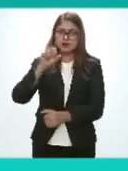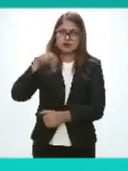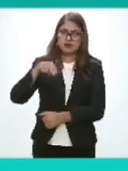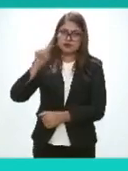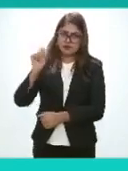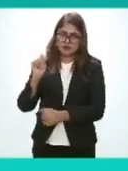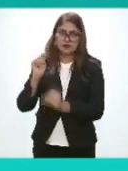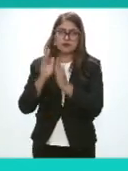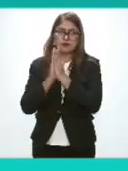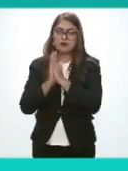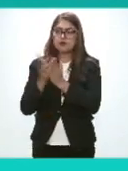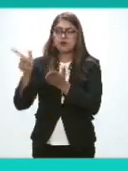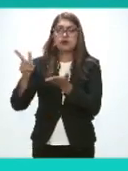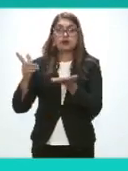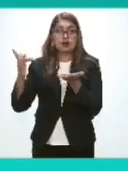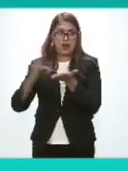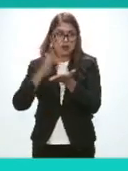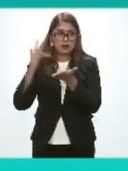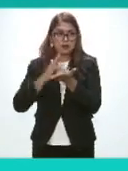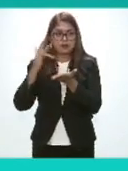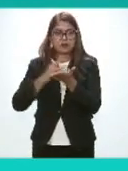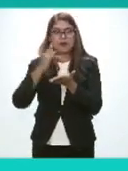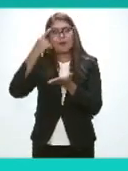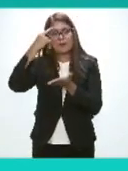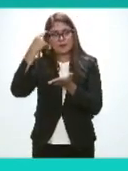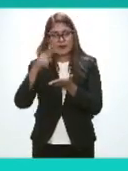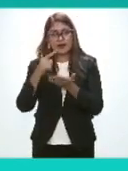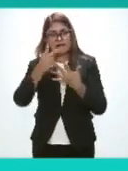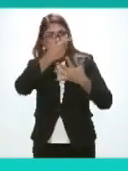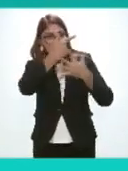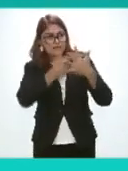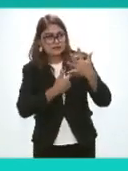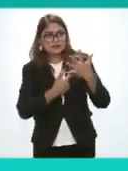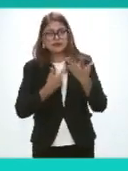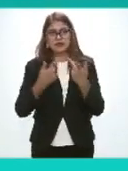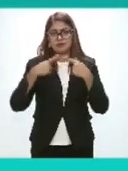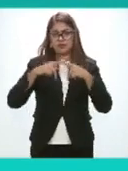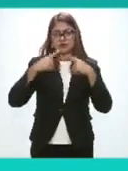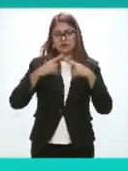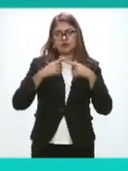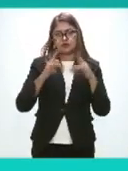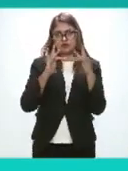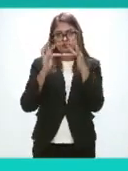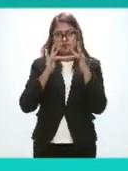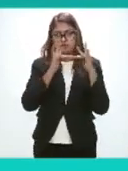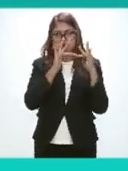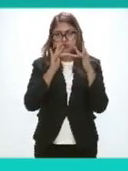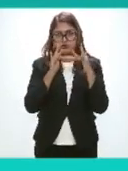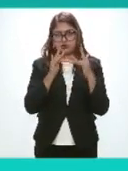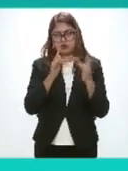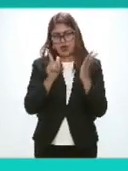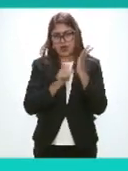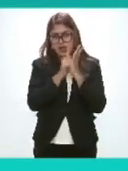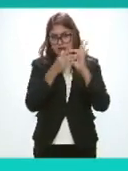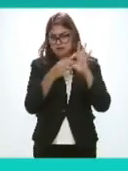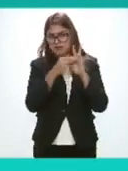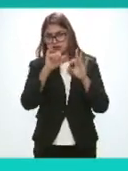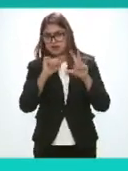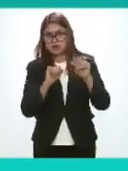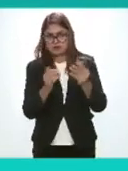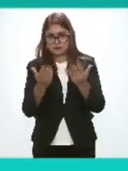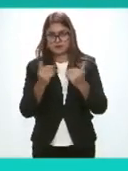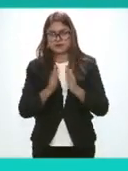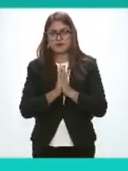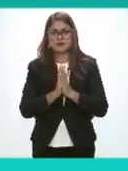Transparencia Su apoyo A fin de proceder Con el pase de lista Y verificación Del quórum legal Adelante Por favor